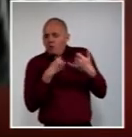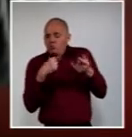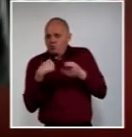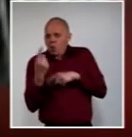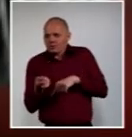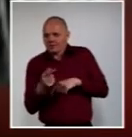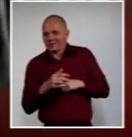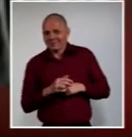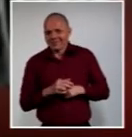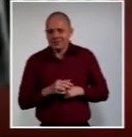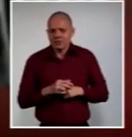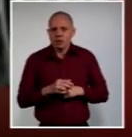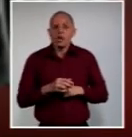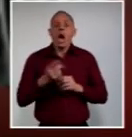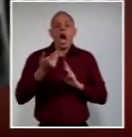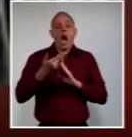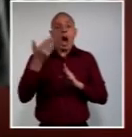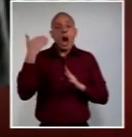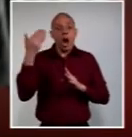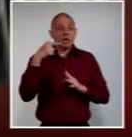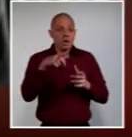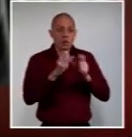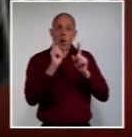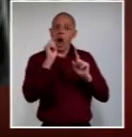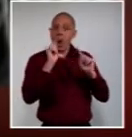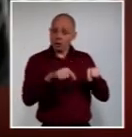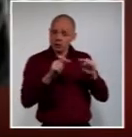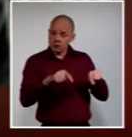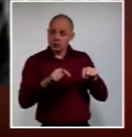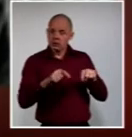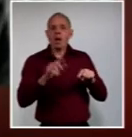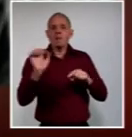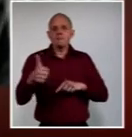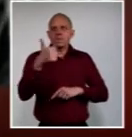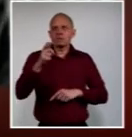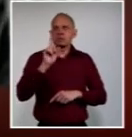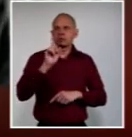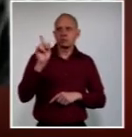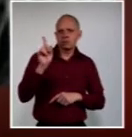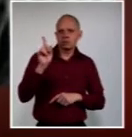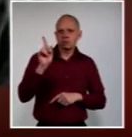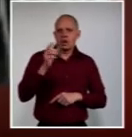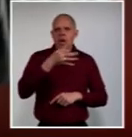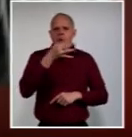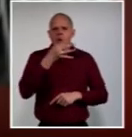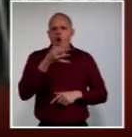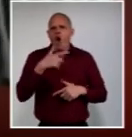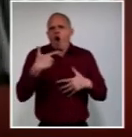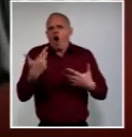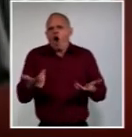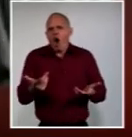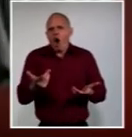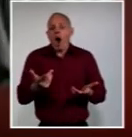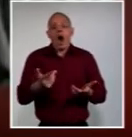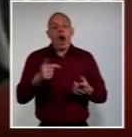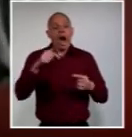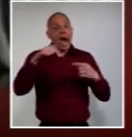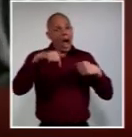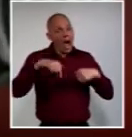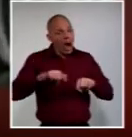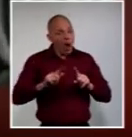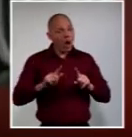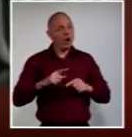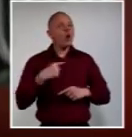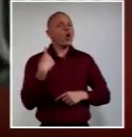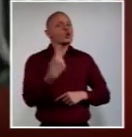donde se aprobó el documento, el primer mandatario de Estados Unidos dejó sentado que en nuestra mano no deba aparecer